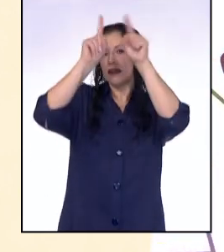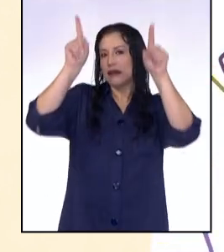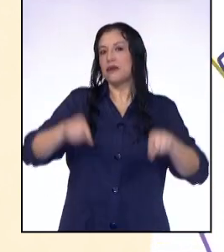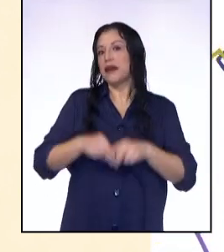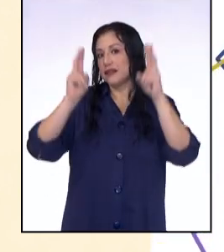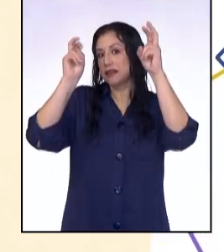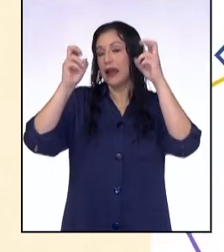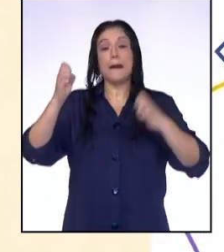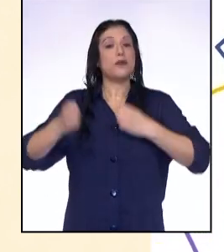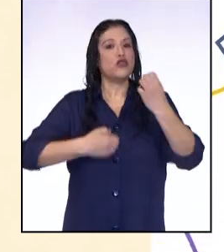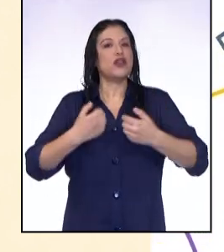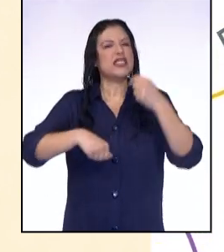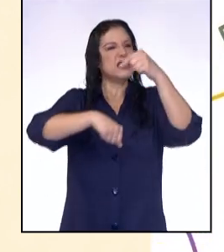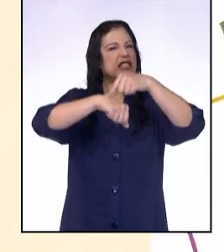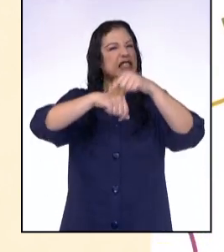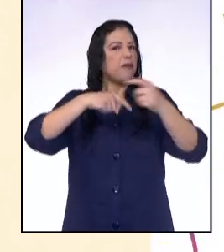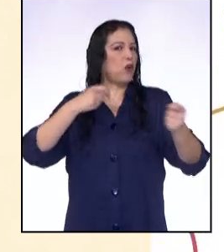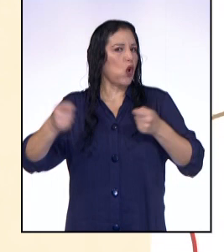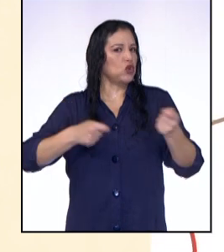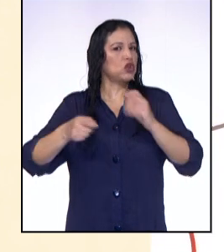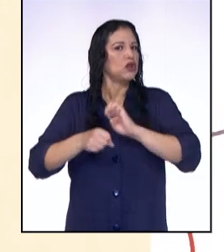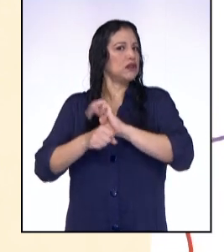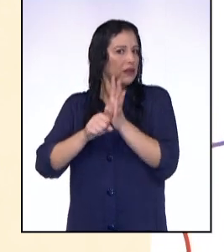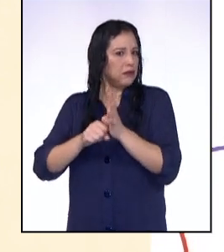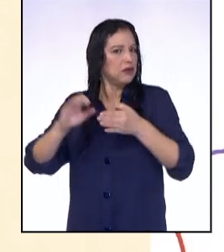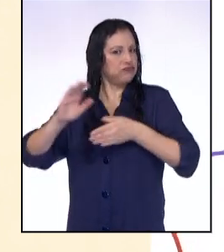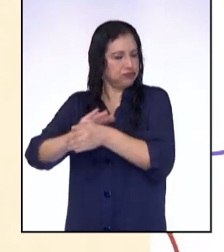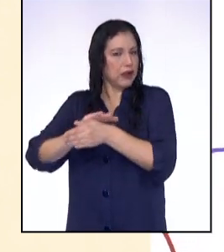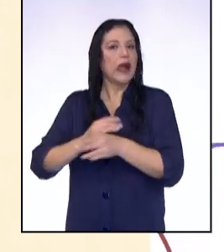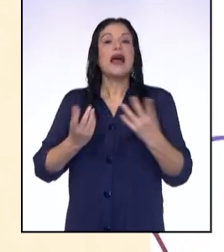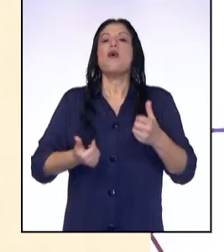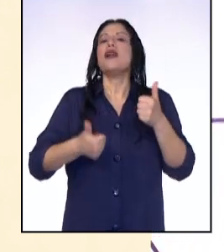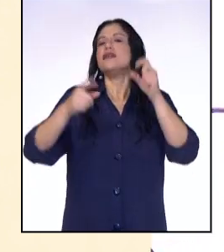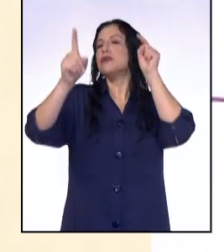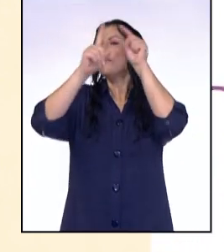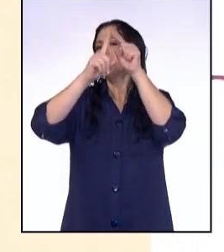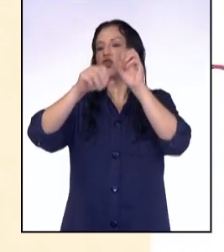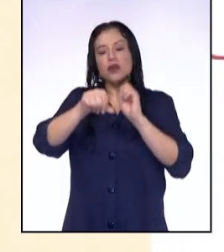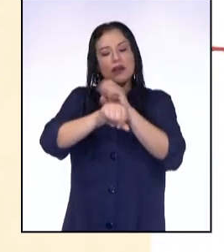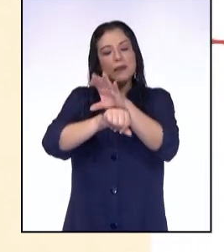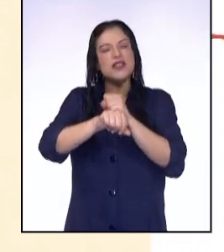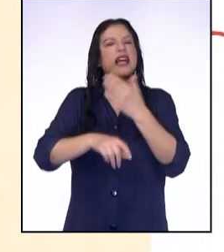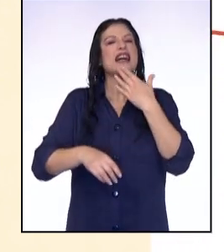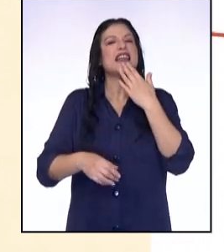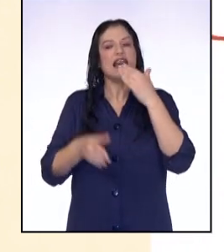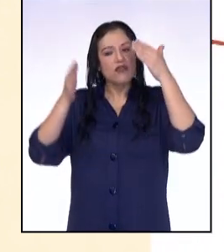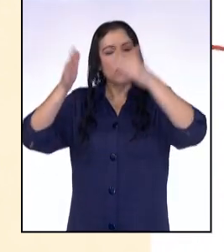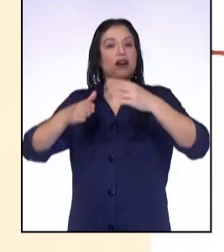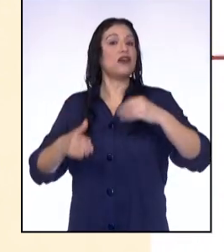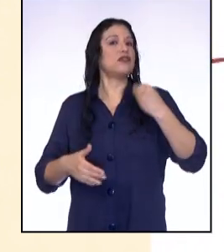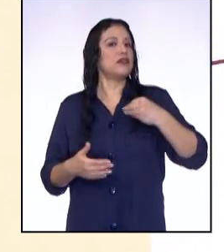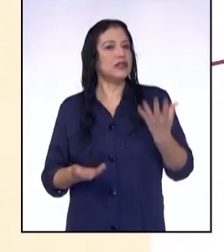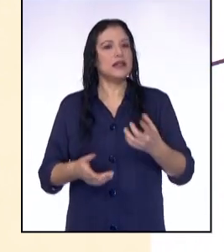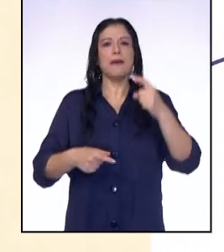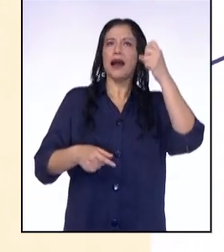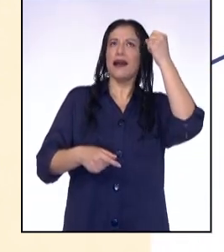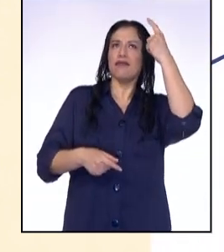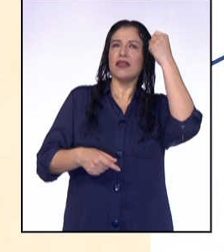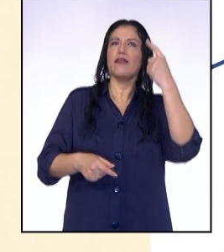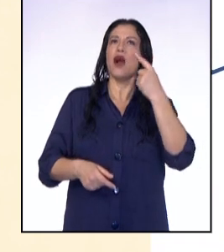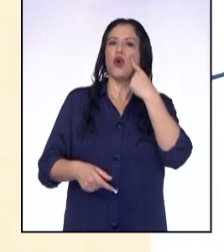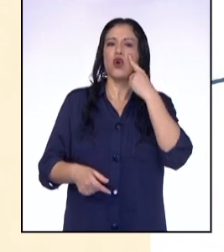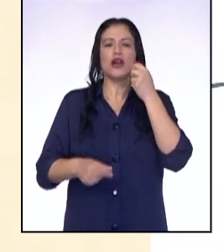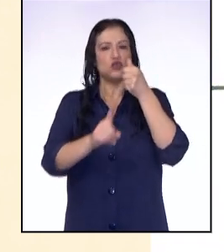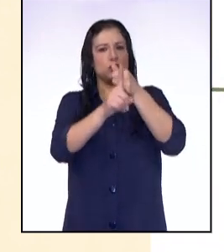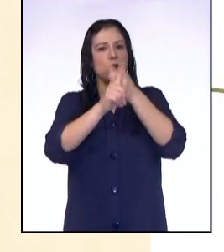y su manejo en tiempos de aislamiento. El propósito es dar recomendaciones a las y los adolescentes para reconocer sus emociones